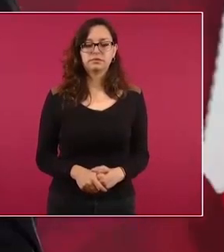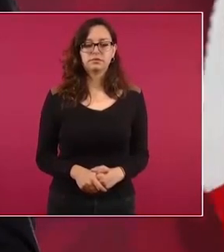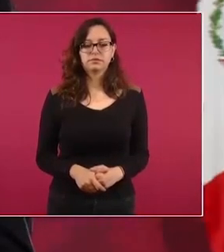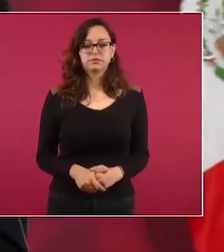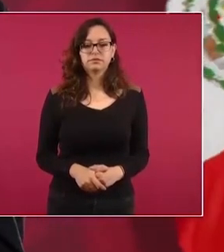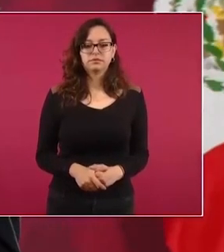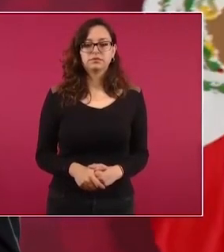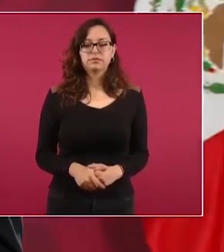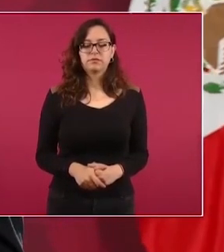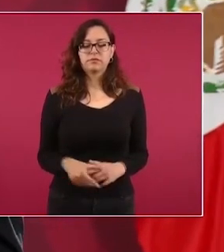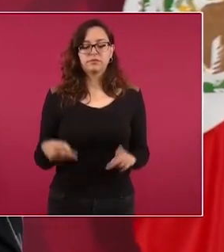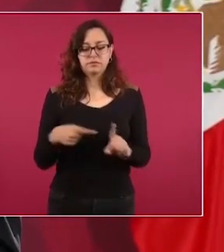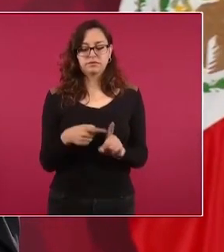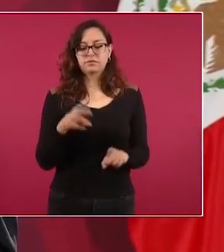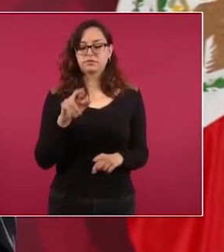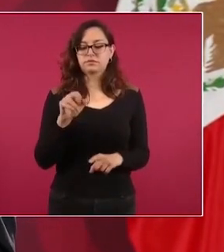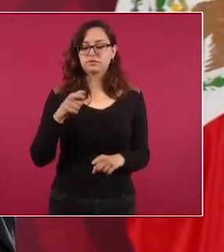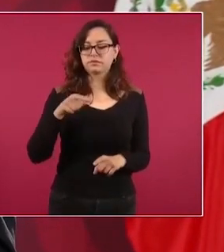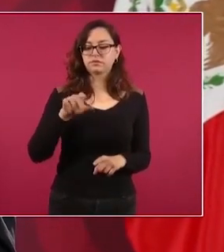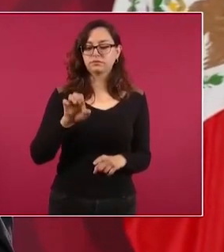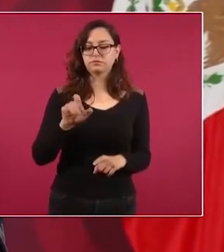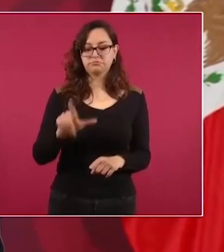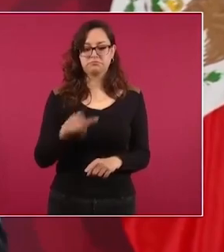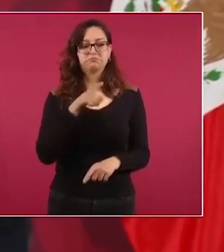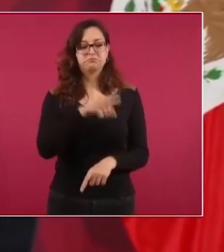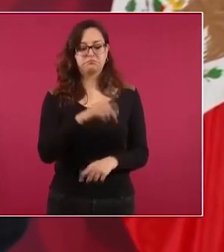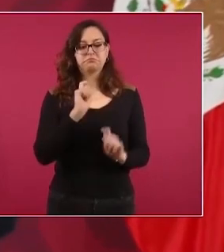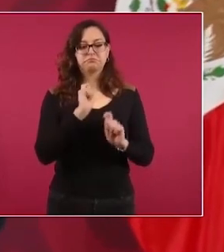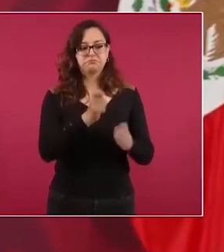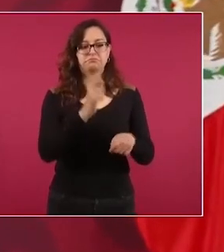secretaria de economía es maestra en economía